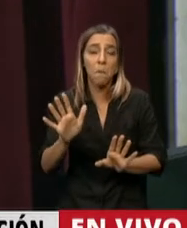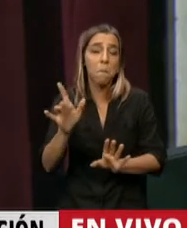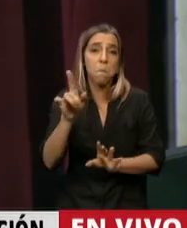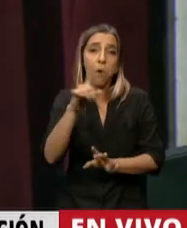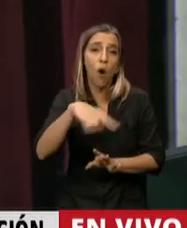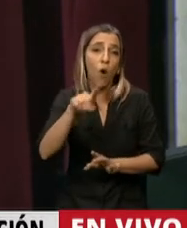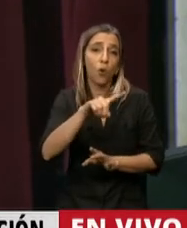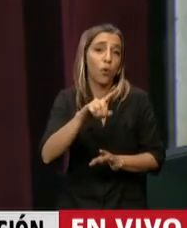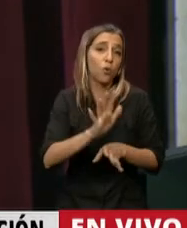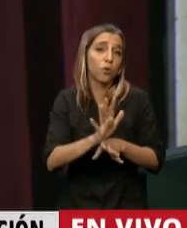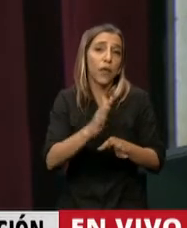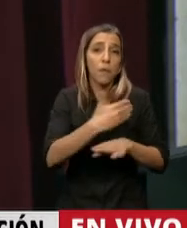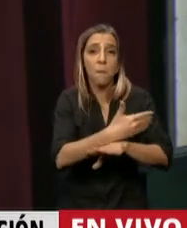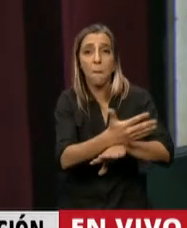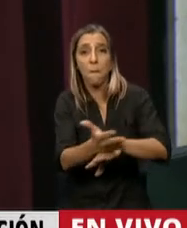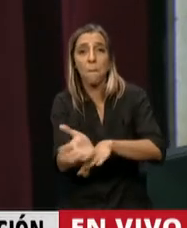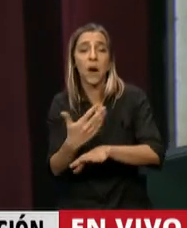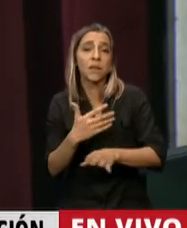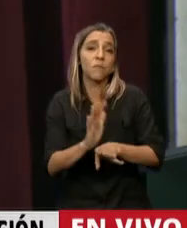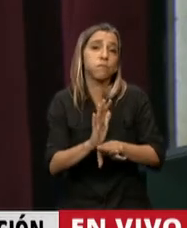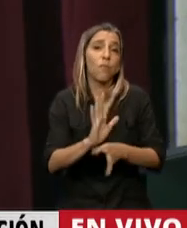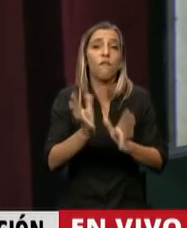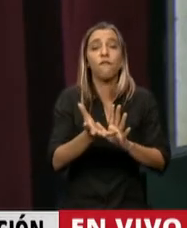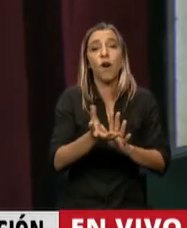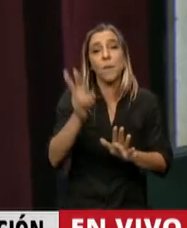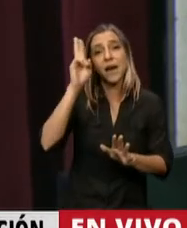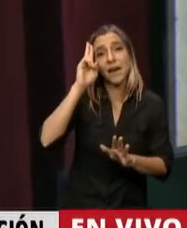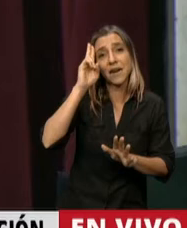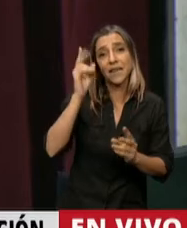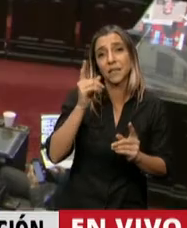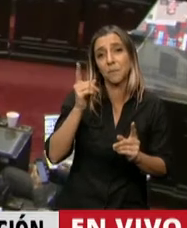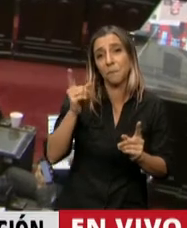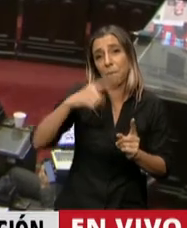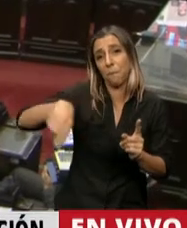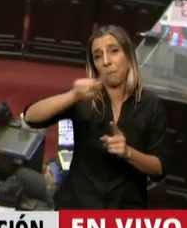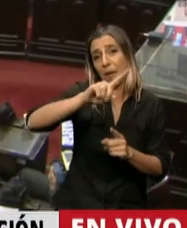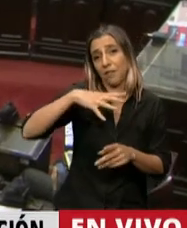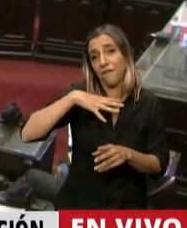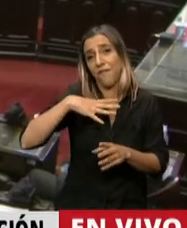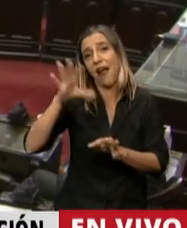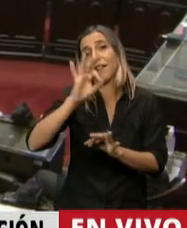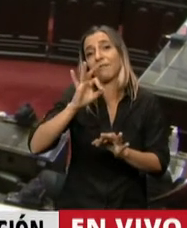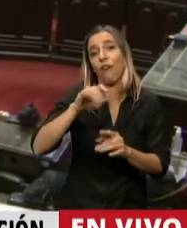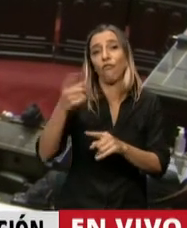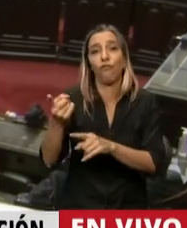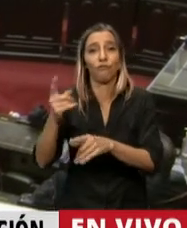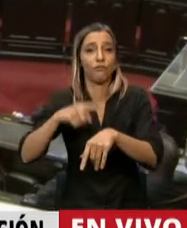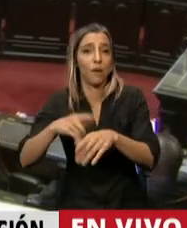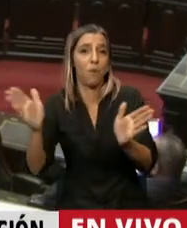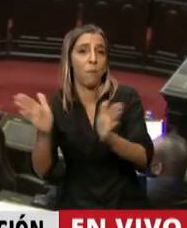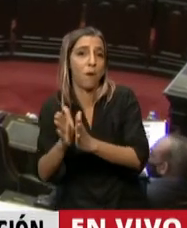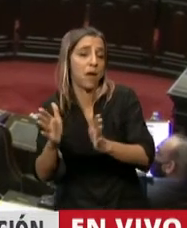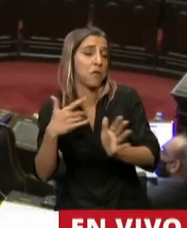sus colegas y que el respeto del tiempo de uno le posibilita al otro hablar. En el uso de la palabra el diputado del Cerro.